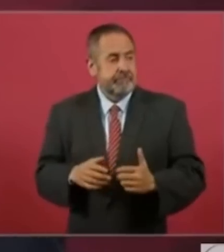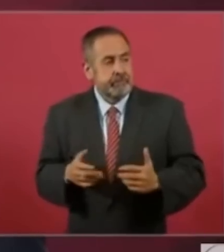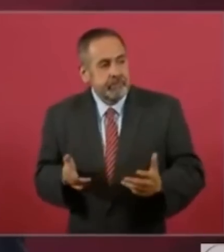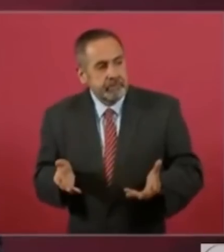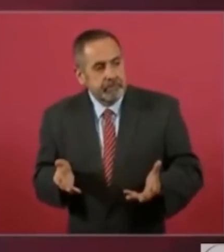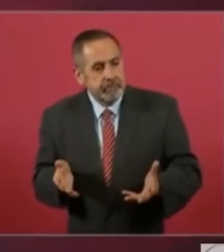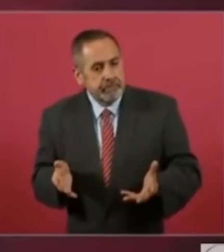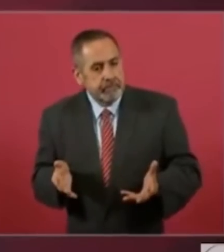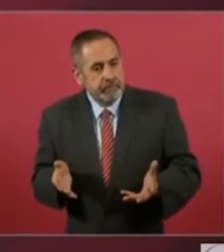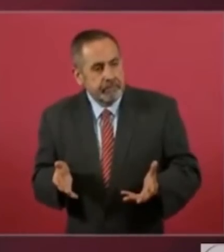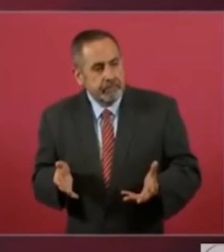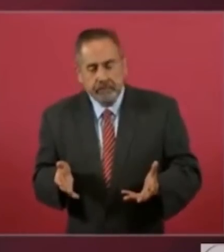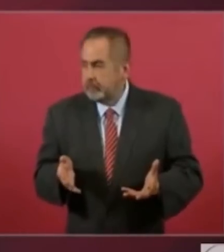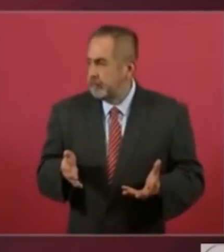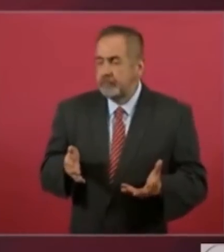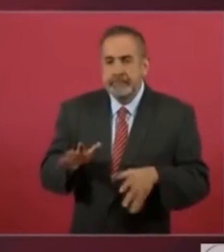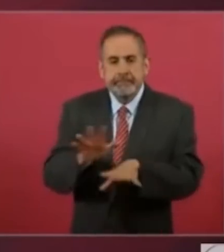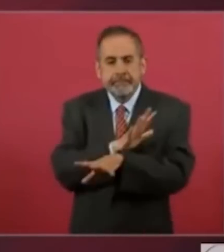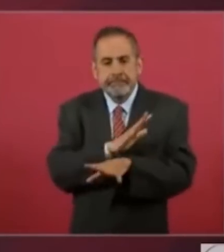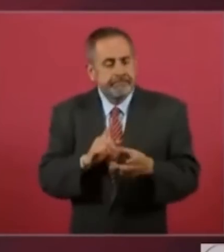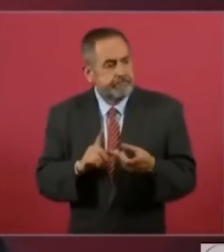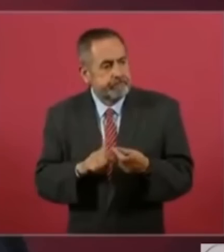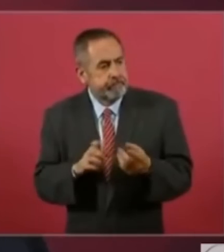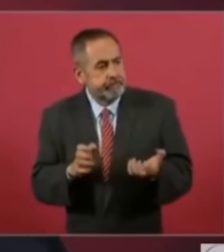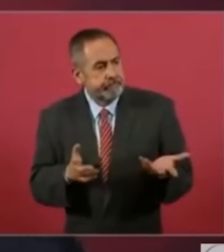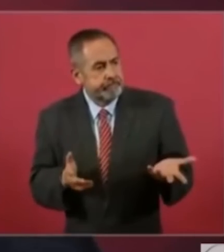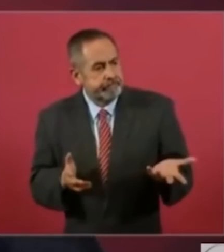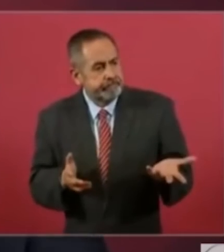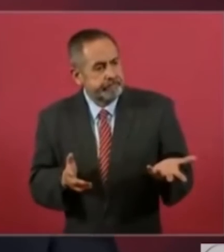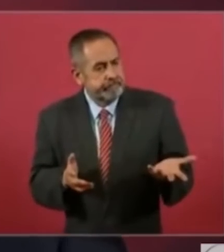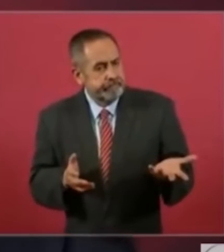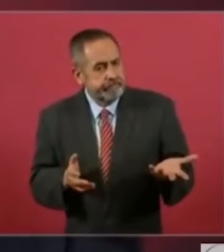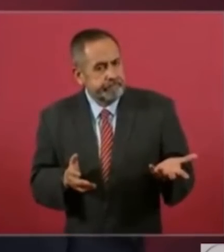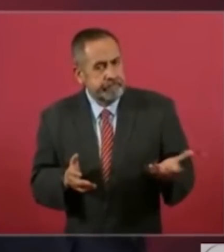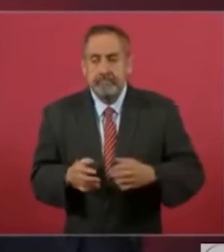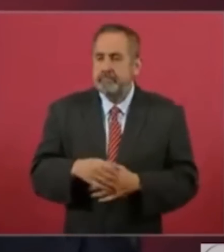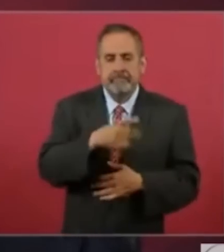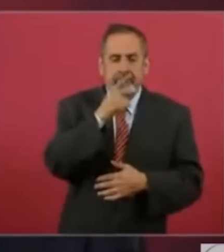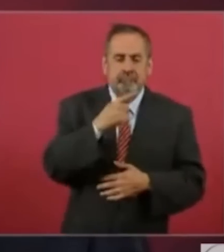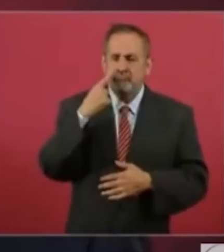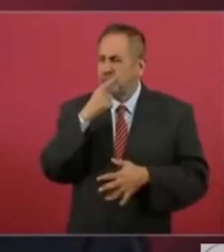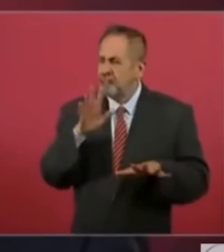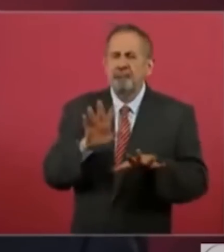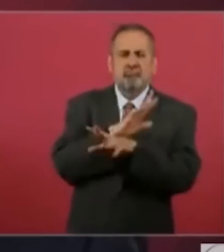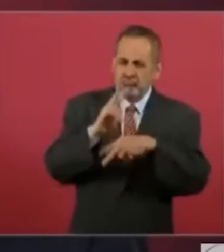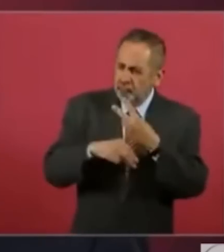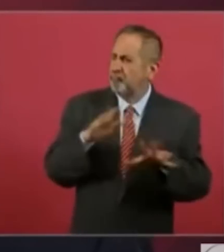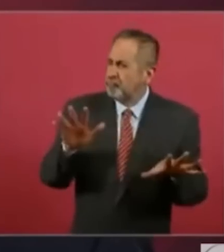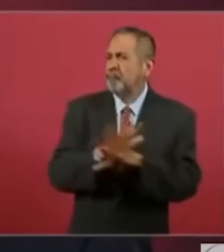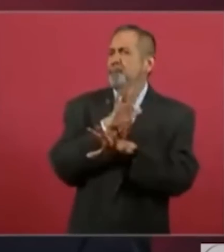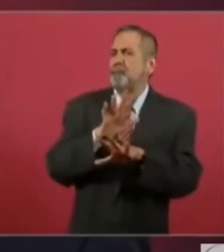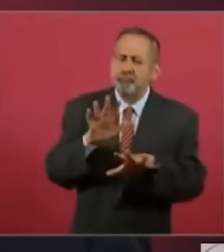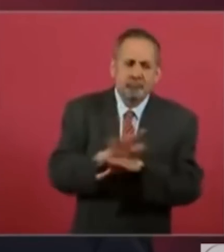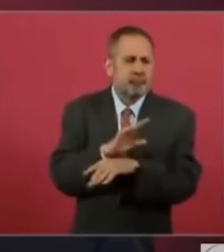Eso del cambio lo desgastaron. Una